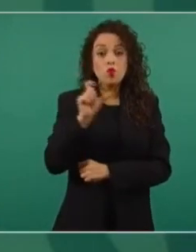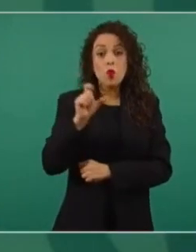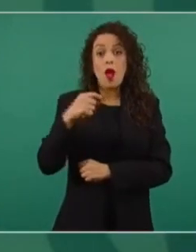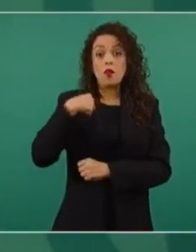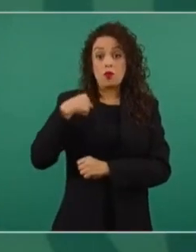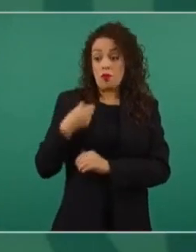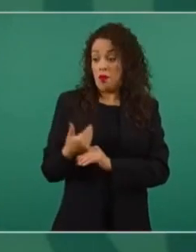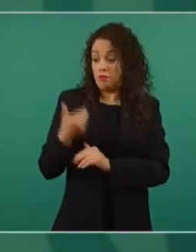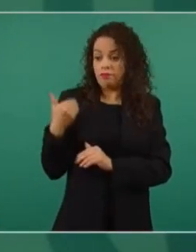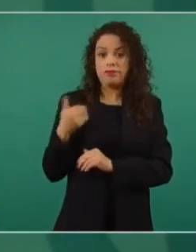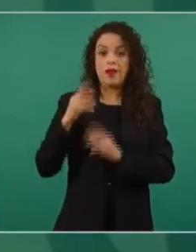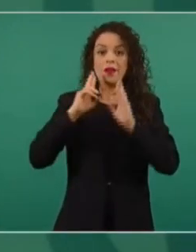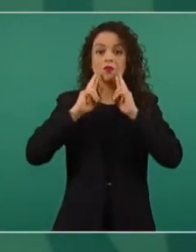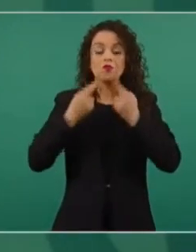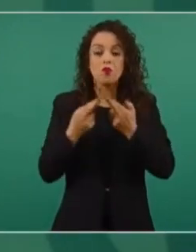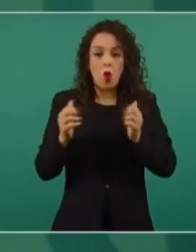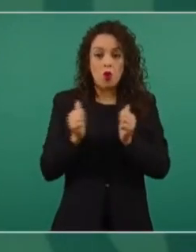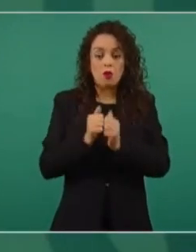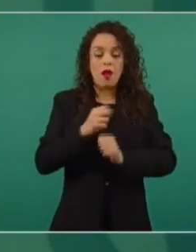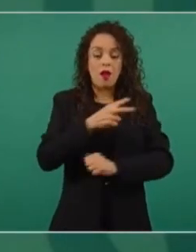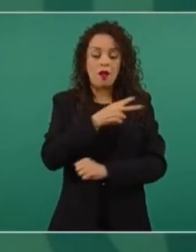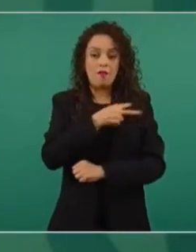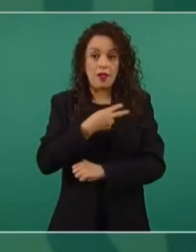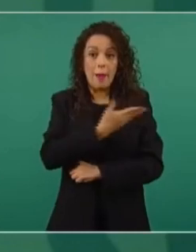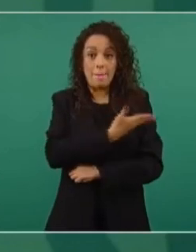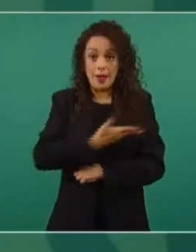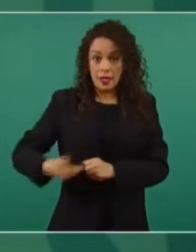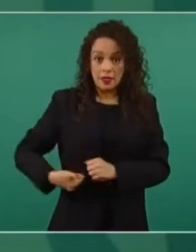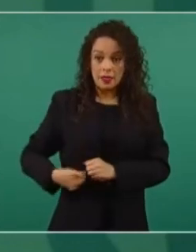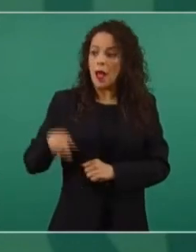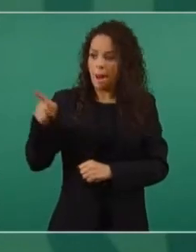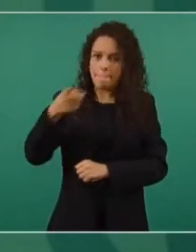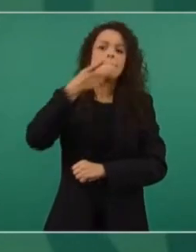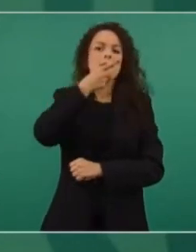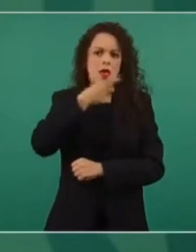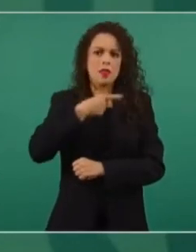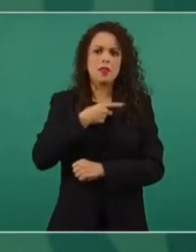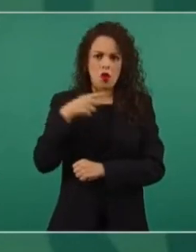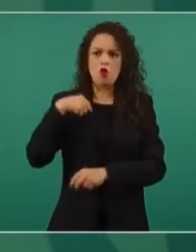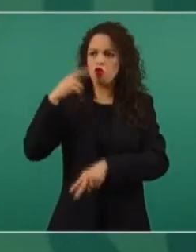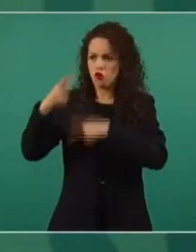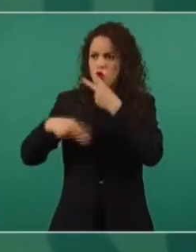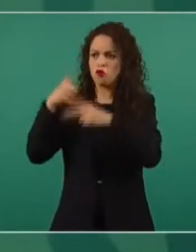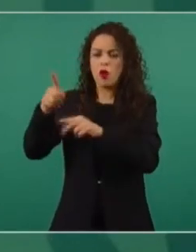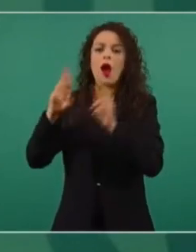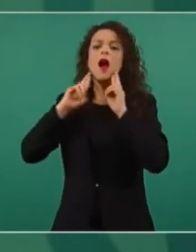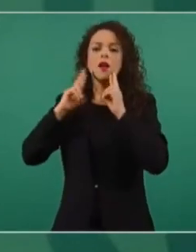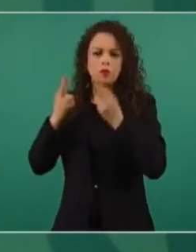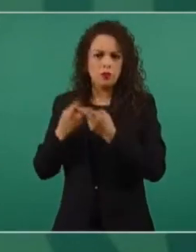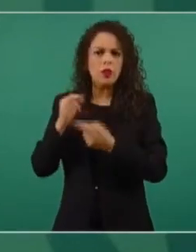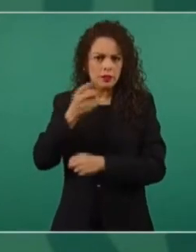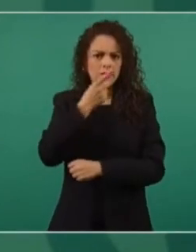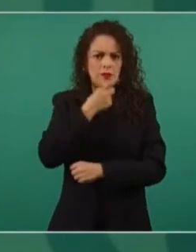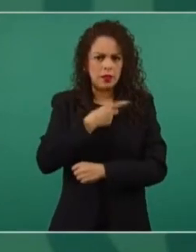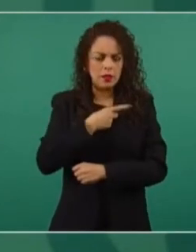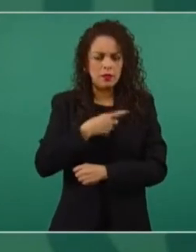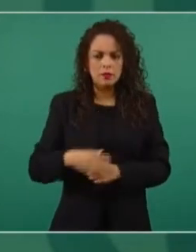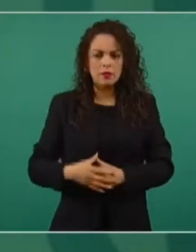ella me comentó de que iba a tener esa reunión, pero no